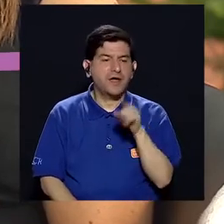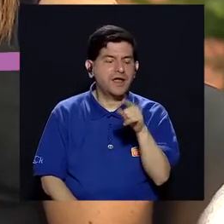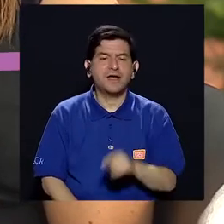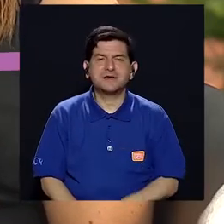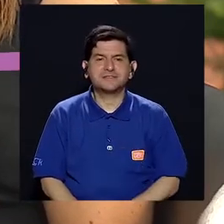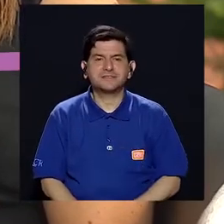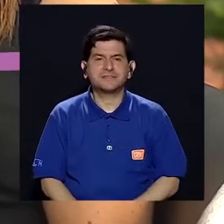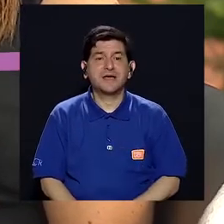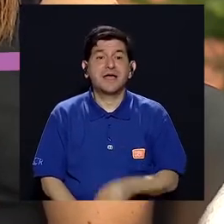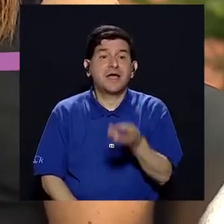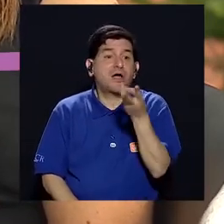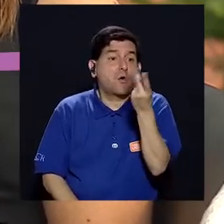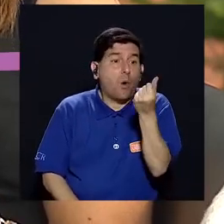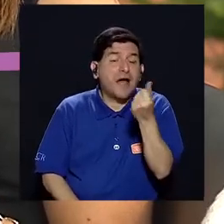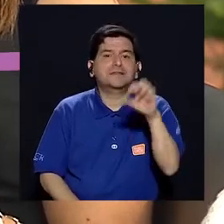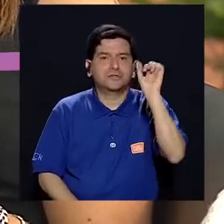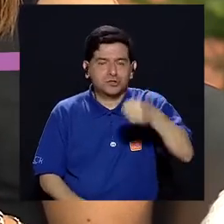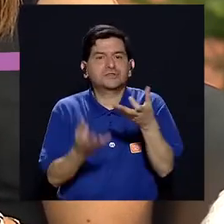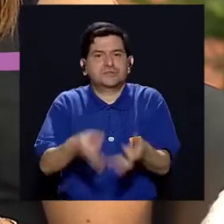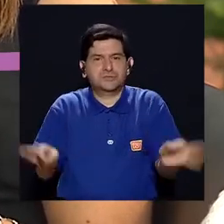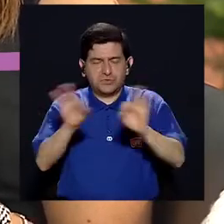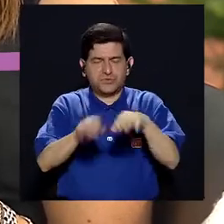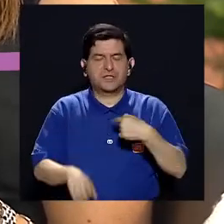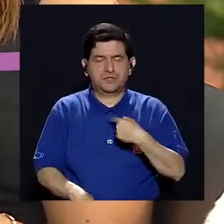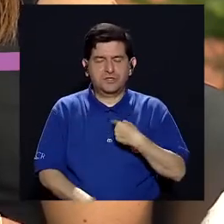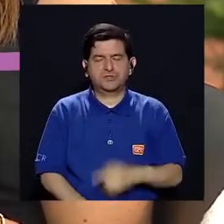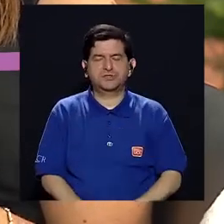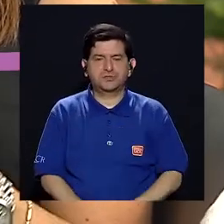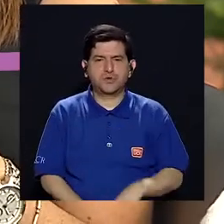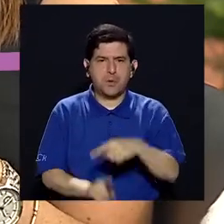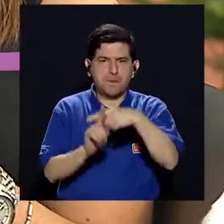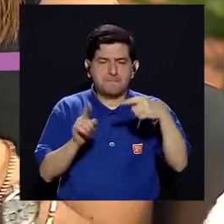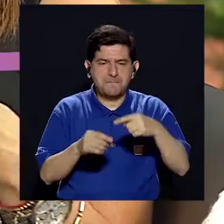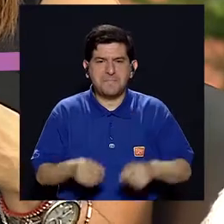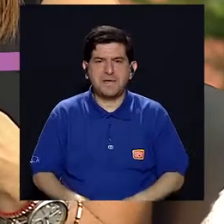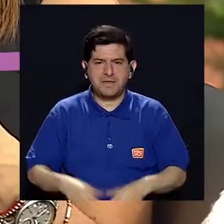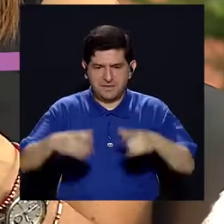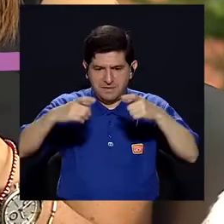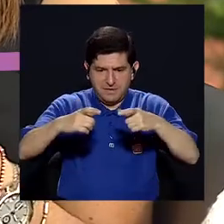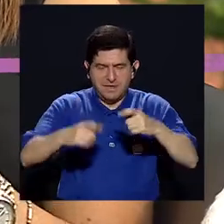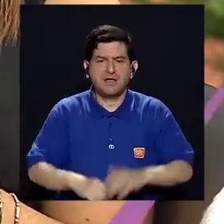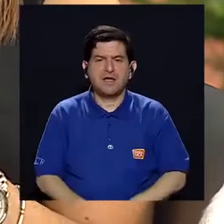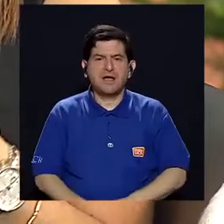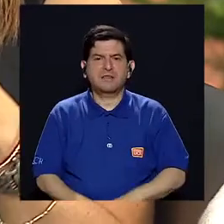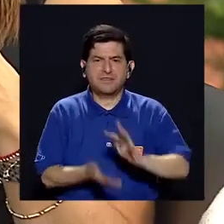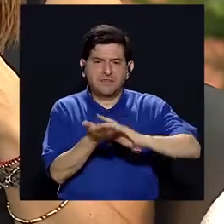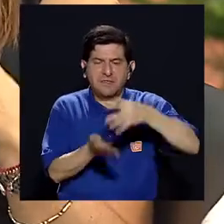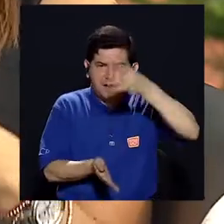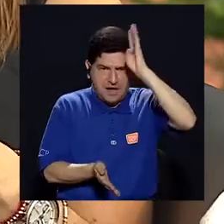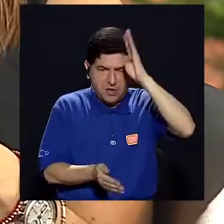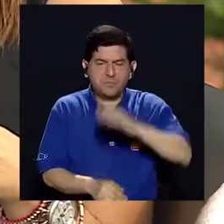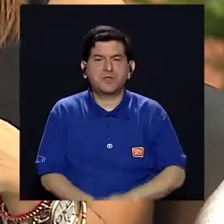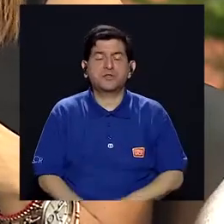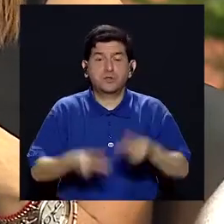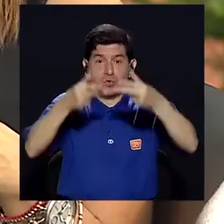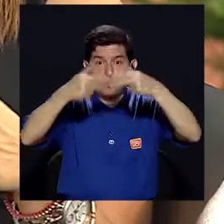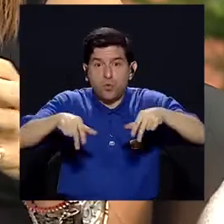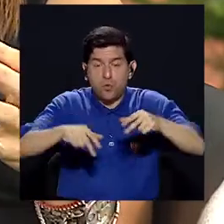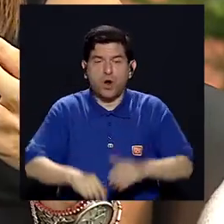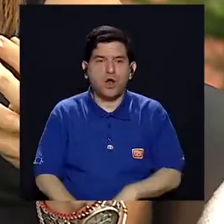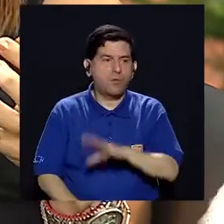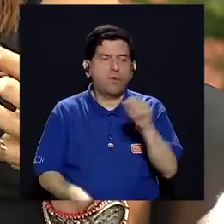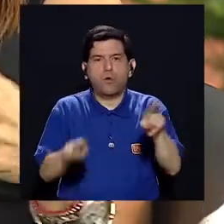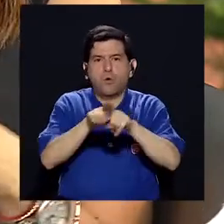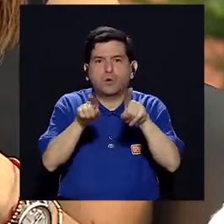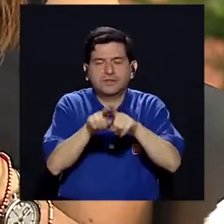es la cantidad de lo que estamos comiendo, es diferente si yo desayuno media taza de gallo pinto, un huevo y una tacita de frutas, así me sirvo medio plato de gallo